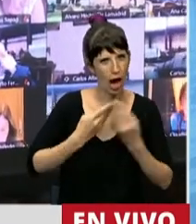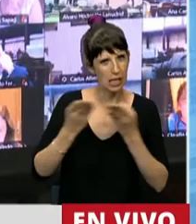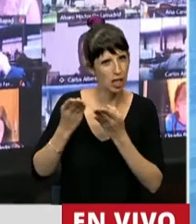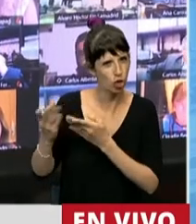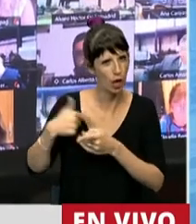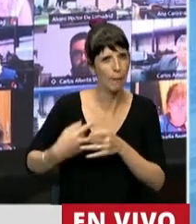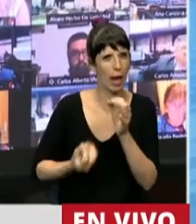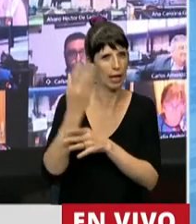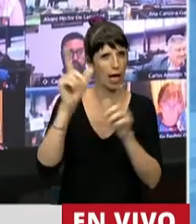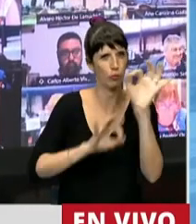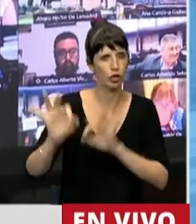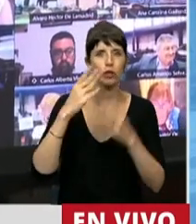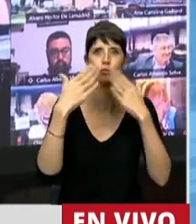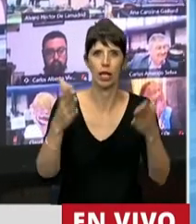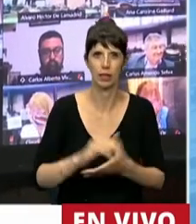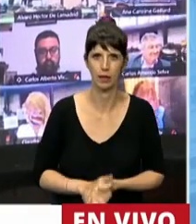experiencia. Muchas gracias, presidente.